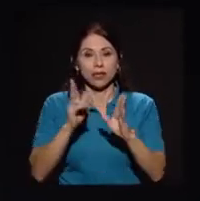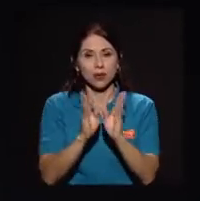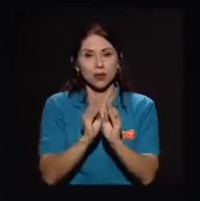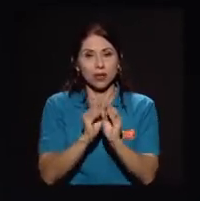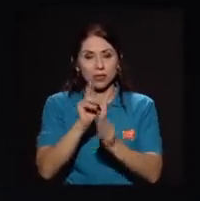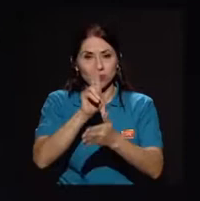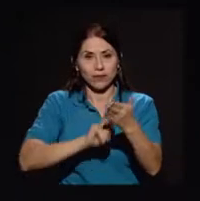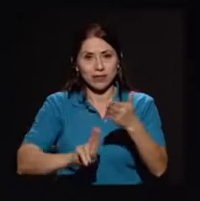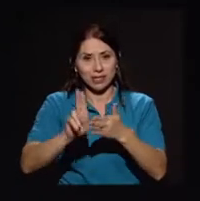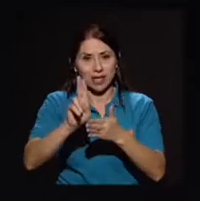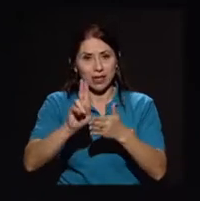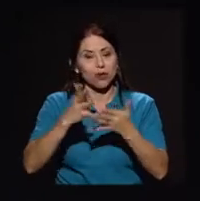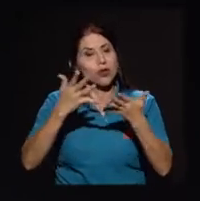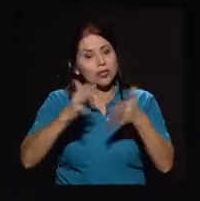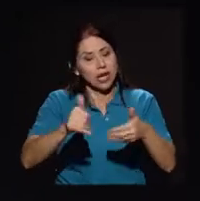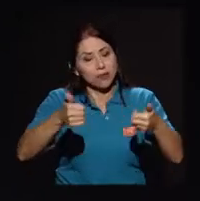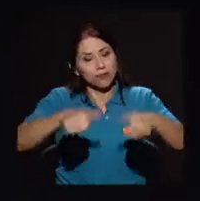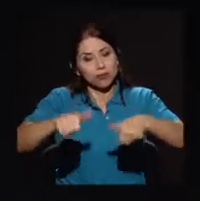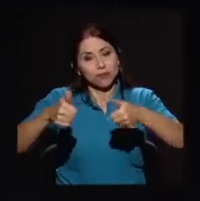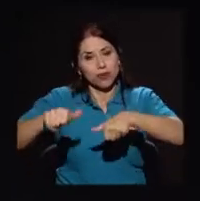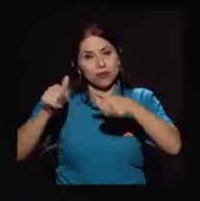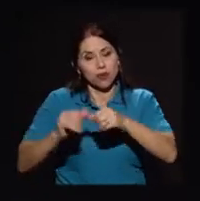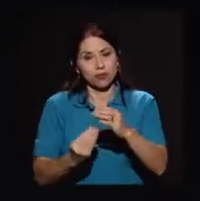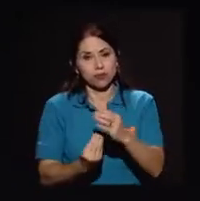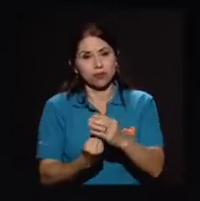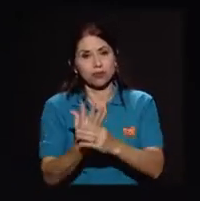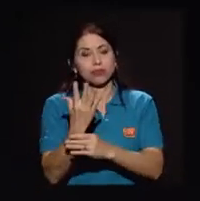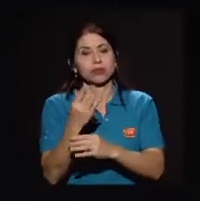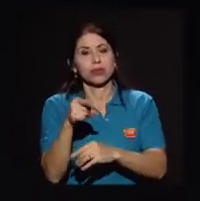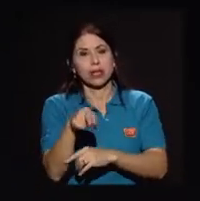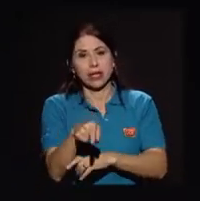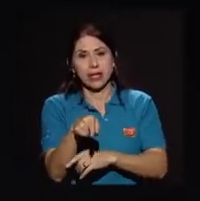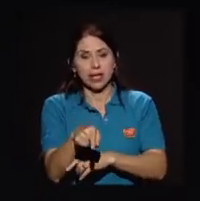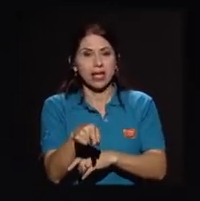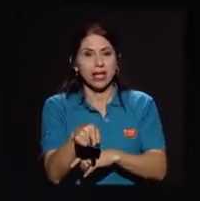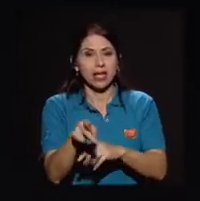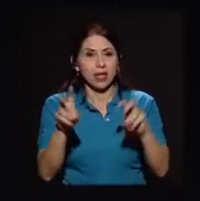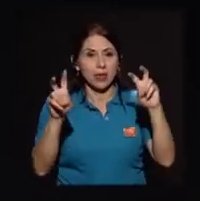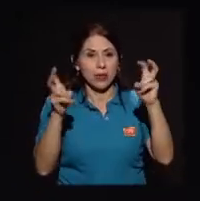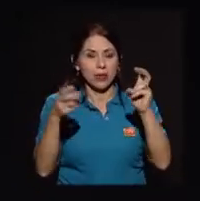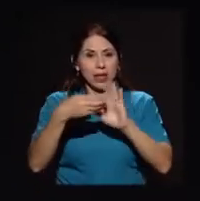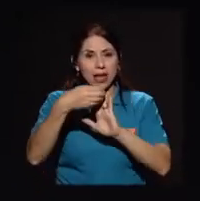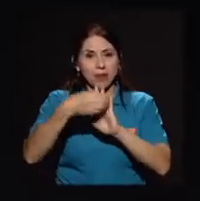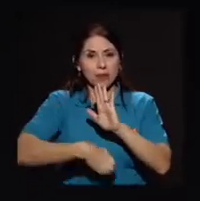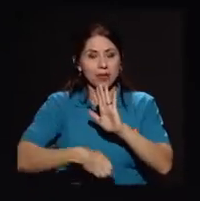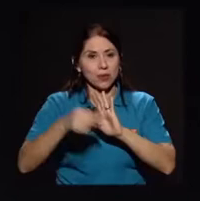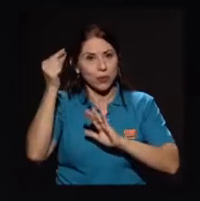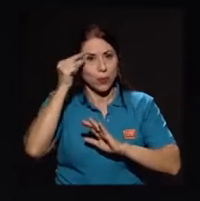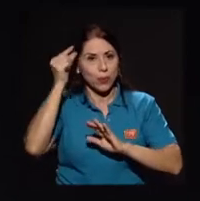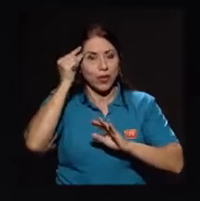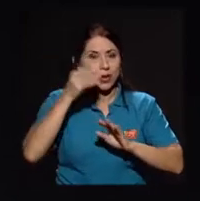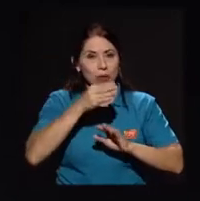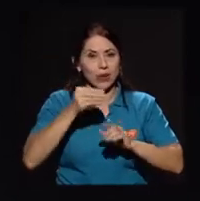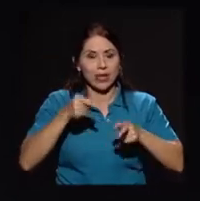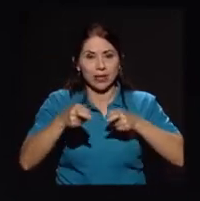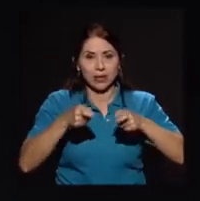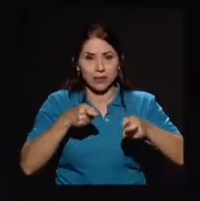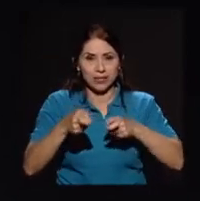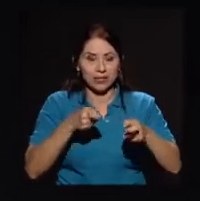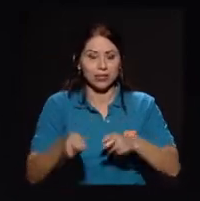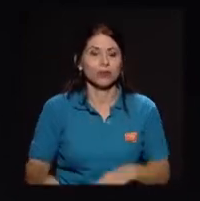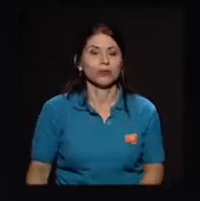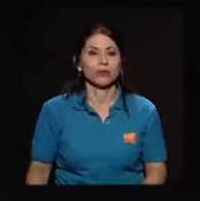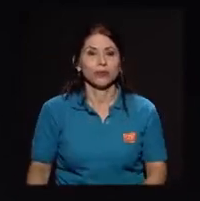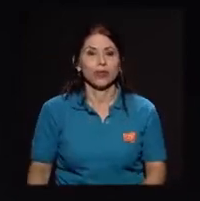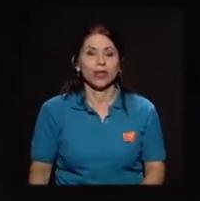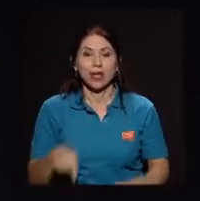se crea o se aprueban lo que corresponde al título o capítulo, digamos, de gobierno y administración, y es